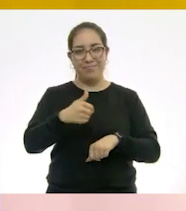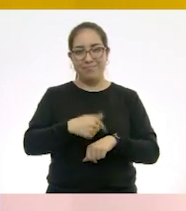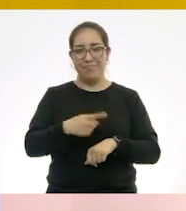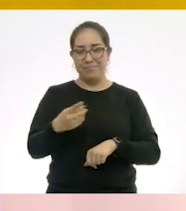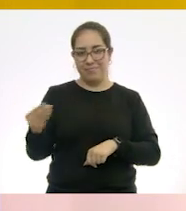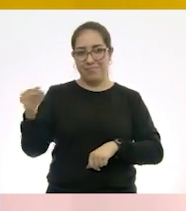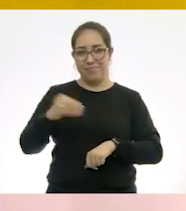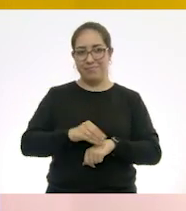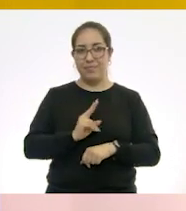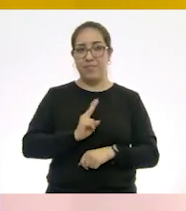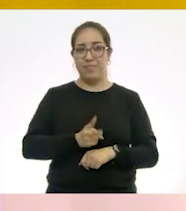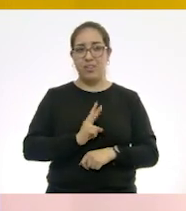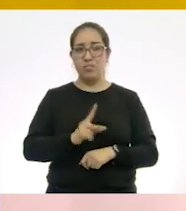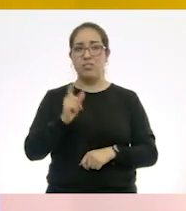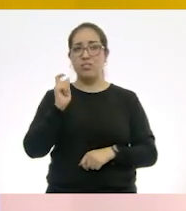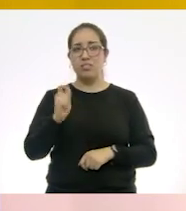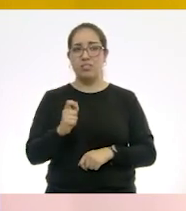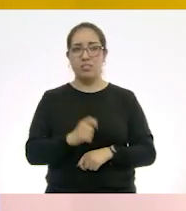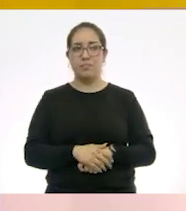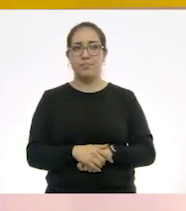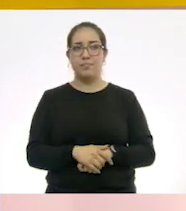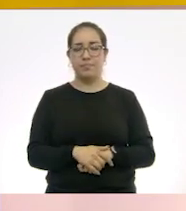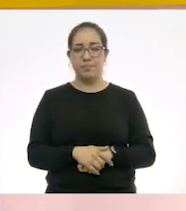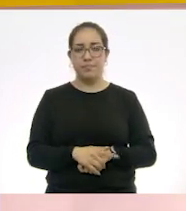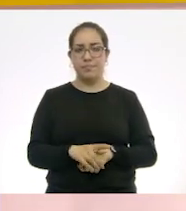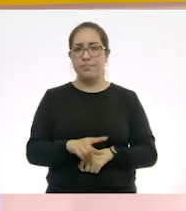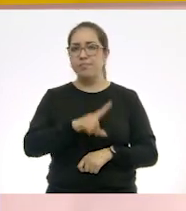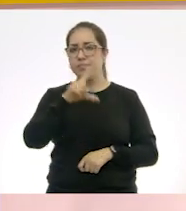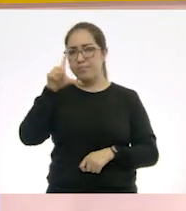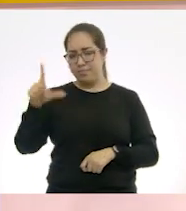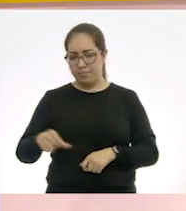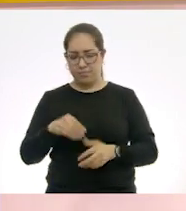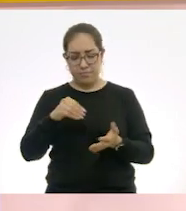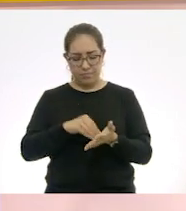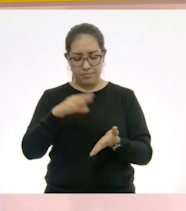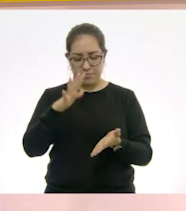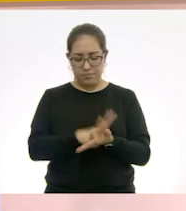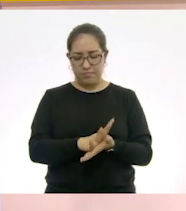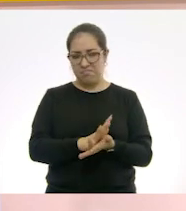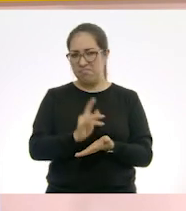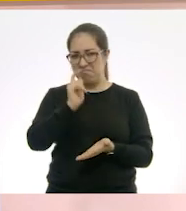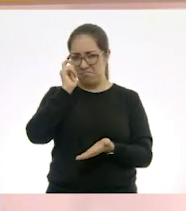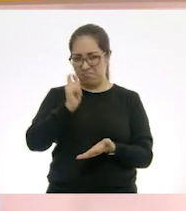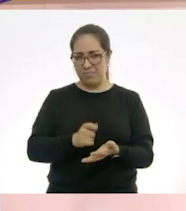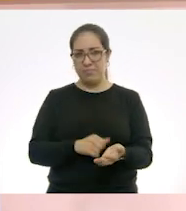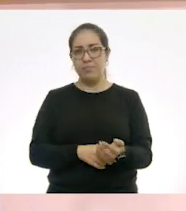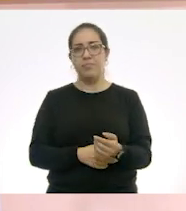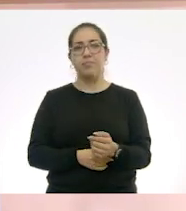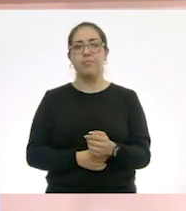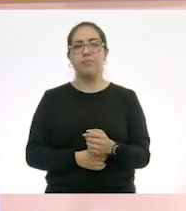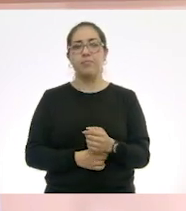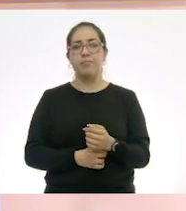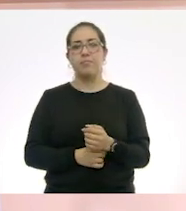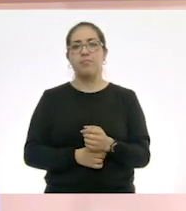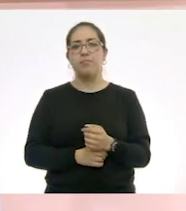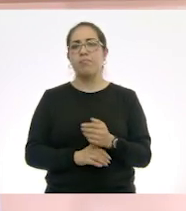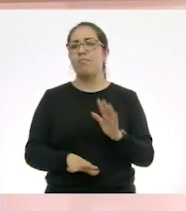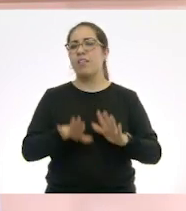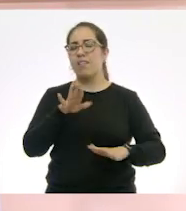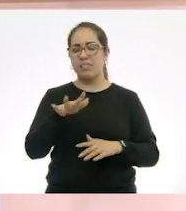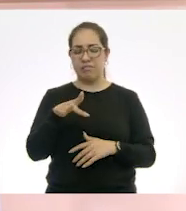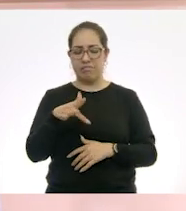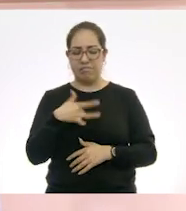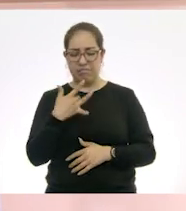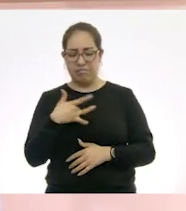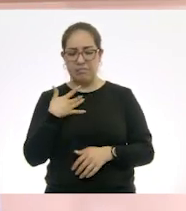y después voy a poner puntualmente la definición. Algunas veces puedo poner lo que yo interpreto, pero tienen que